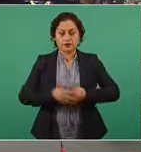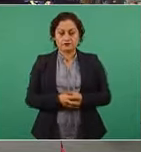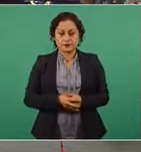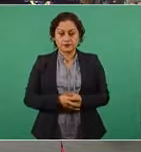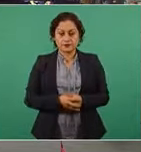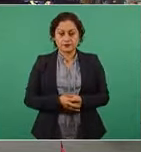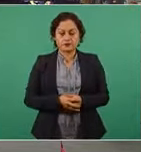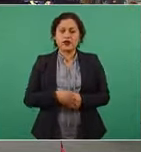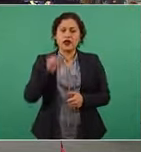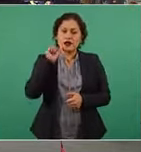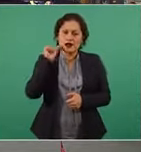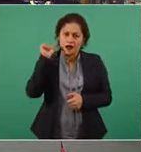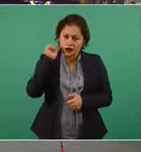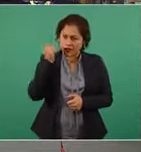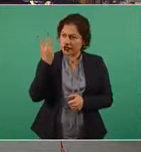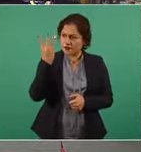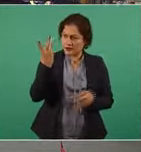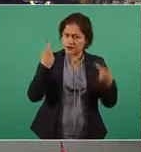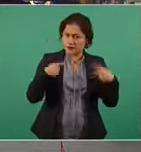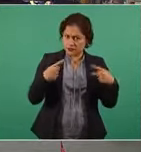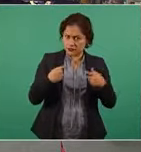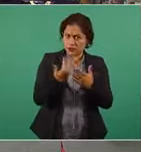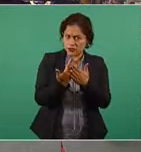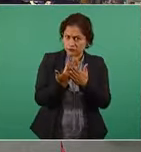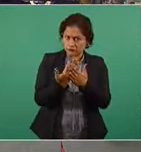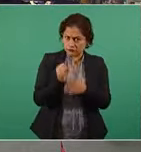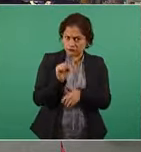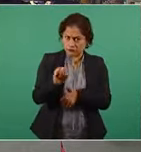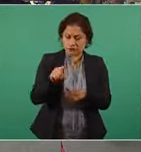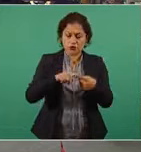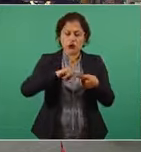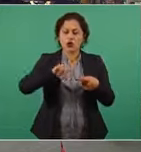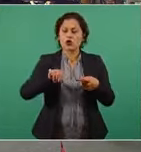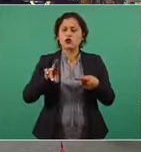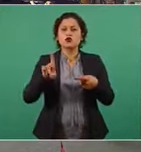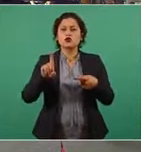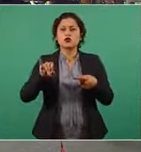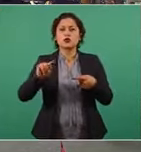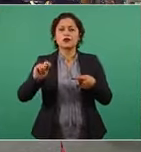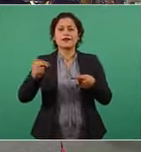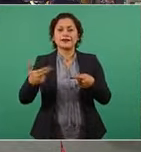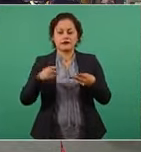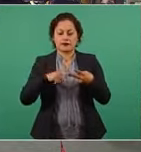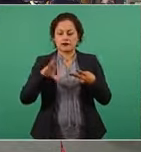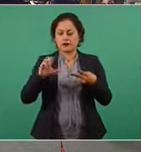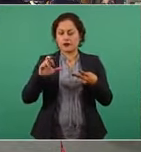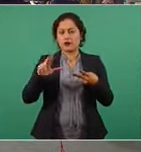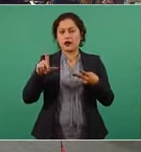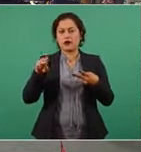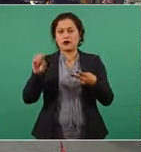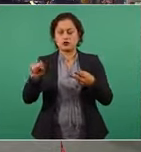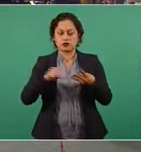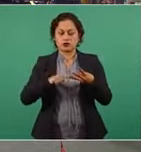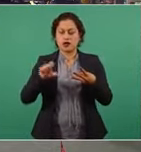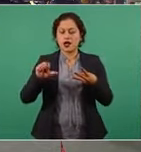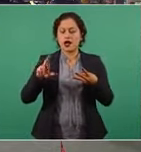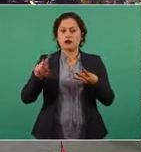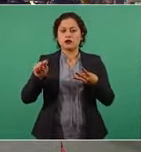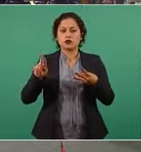Quedaron tres pendientes de ayer, Judith, Carlos Guzmán y Arturo Pavón.